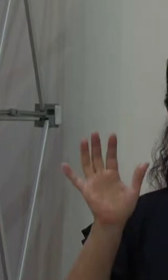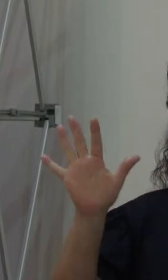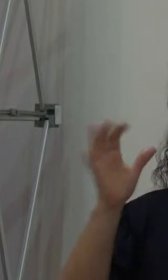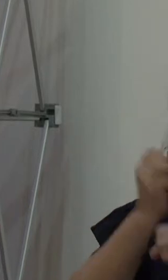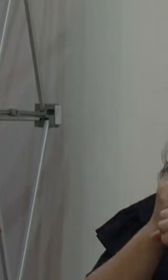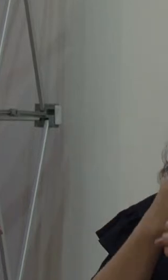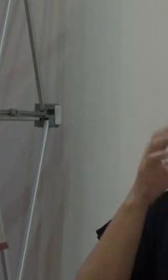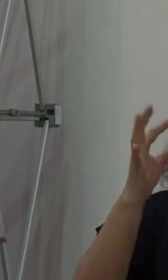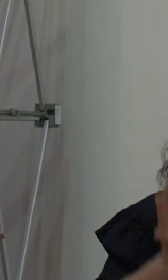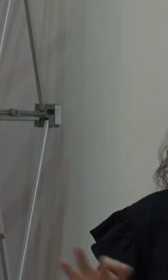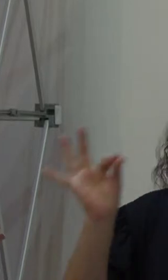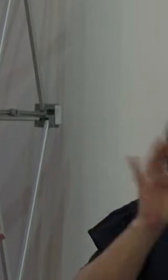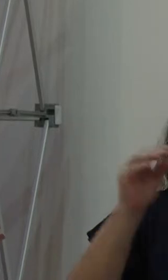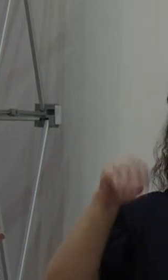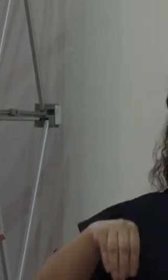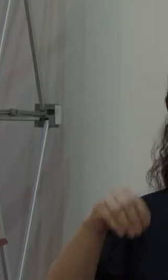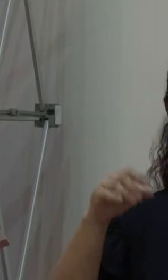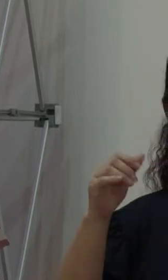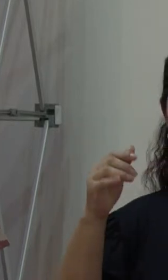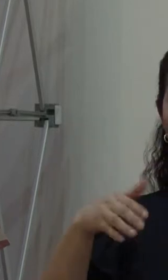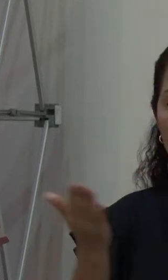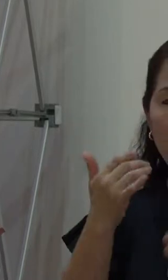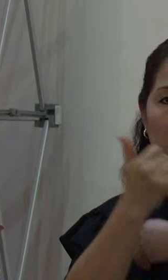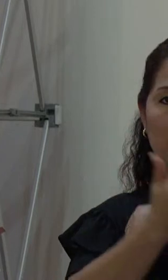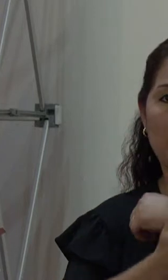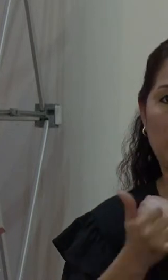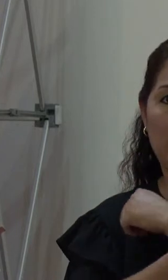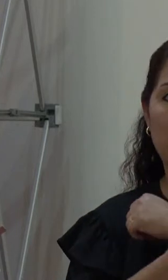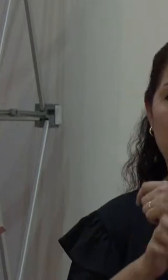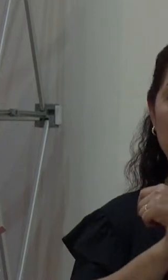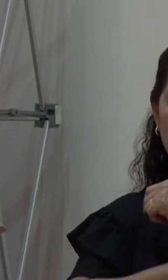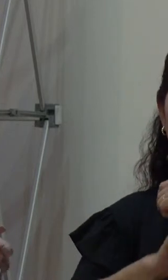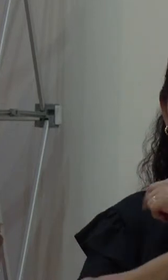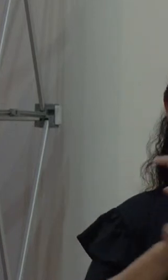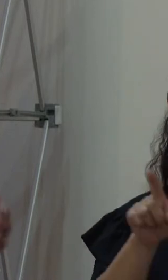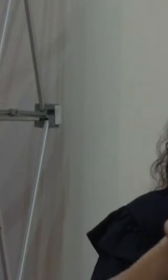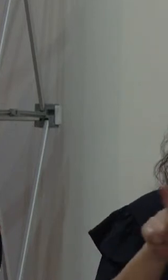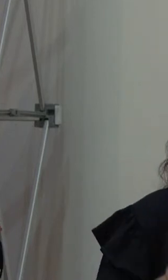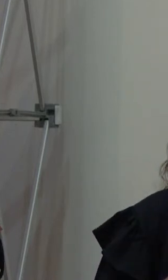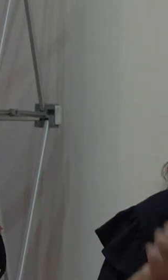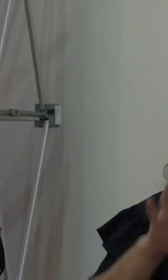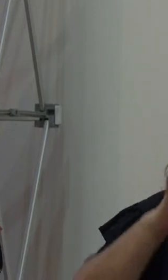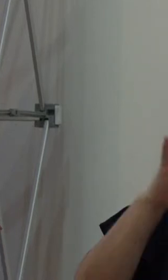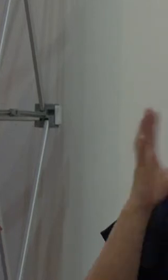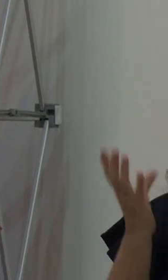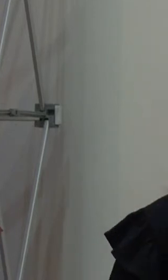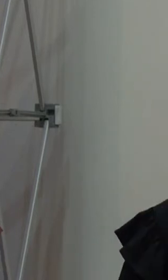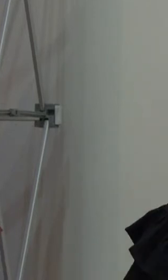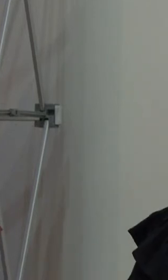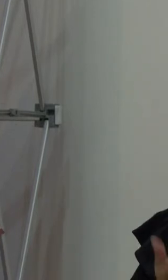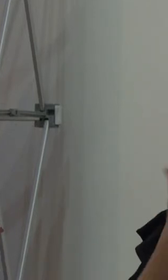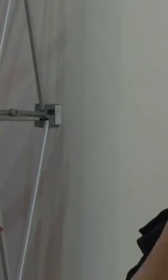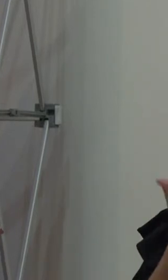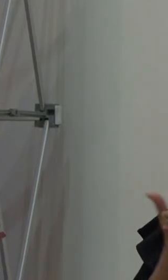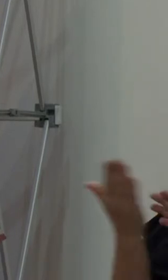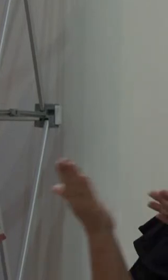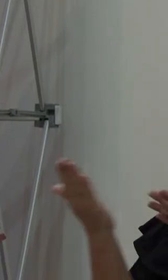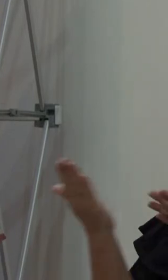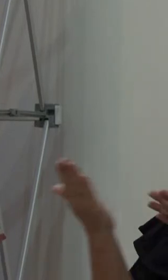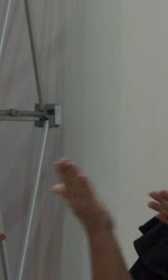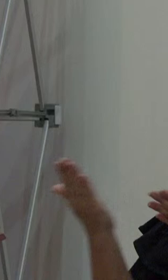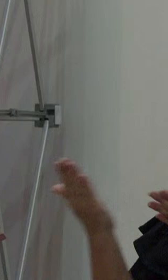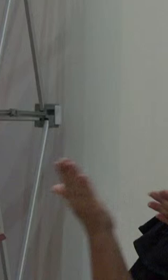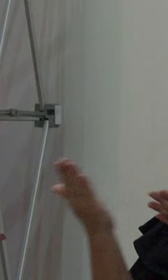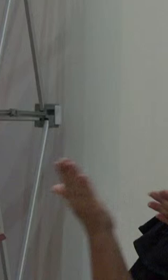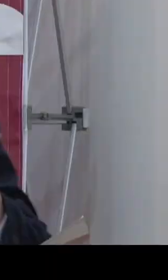relevante en nuestro país y espero que a nivel mundial también. Voy a dar la bienvenida para que dé las palabras de